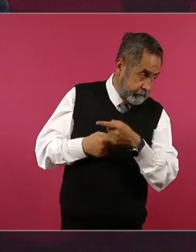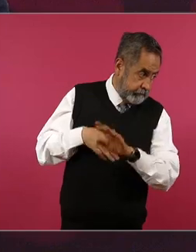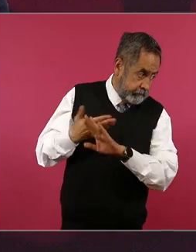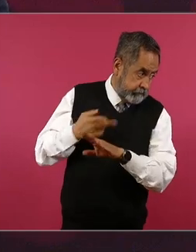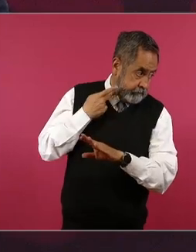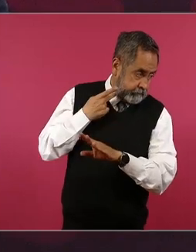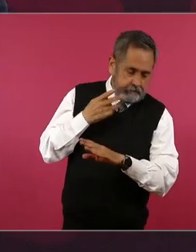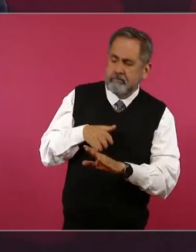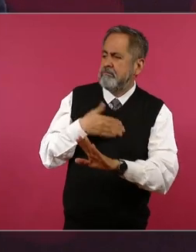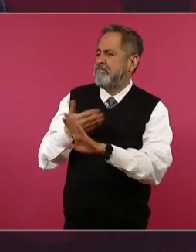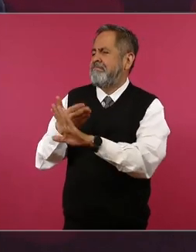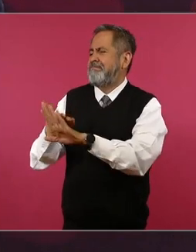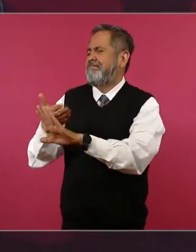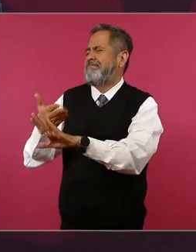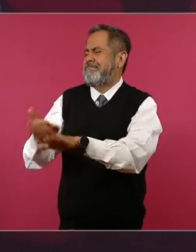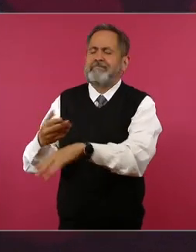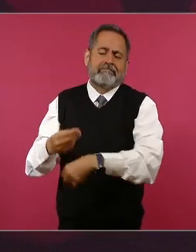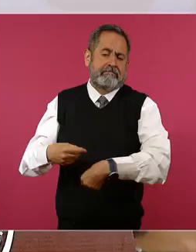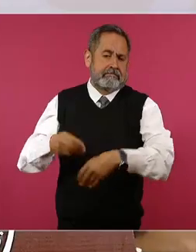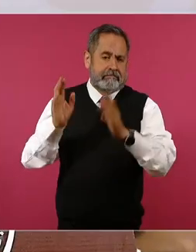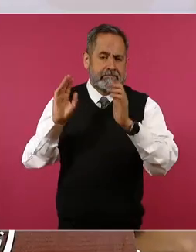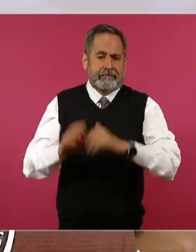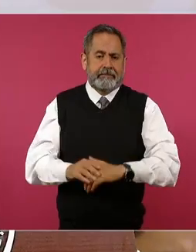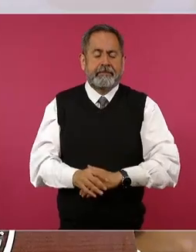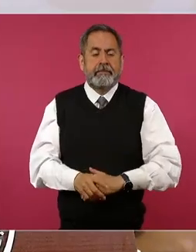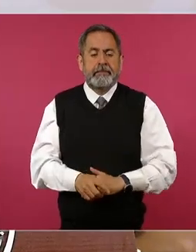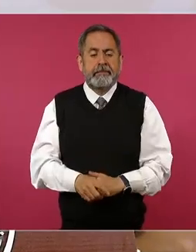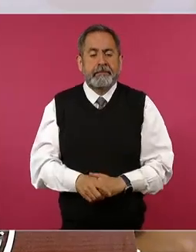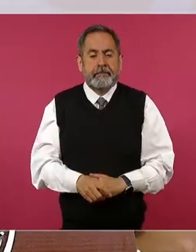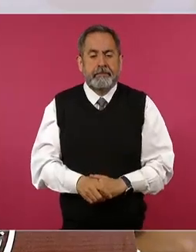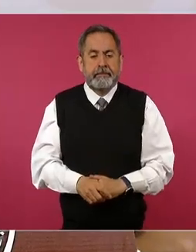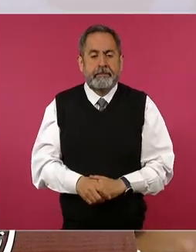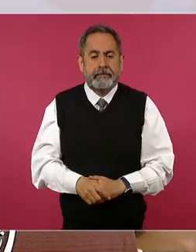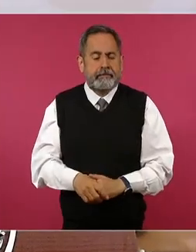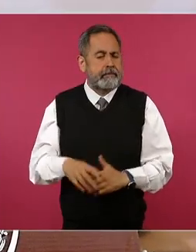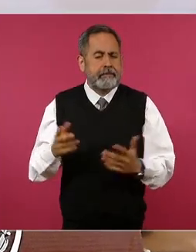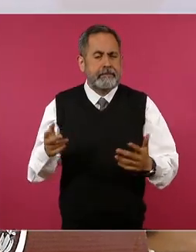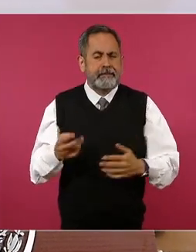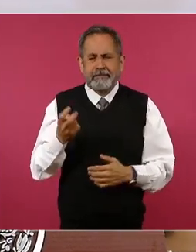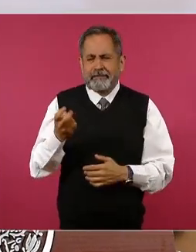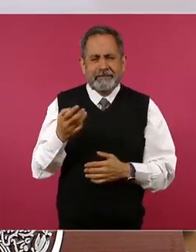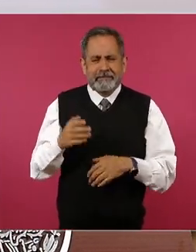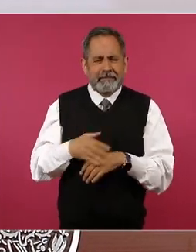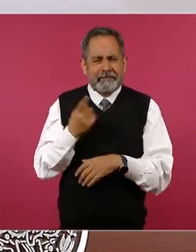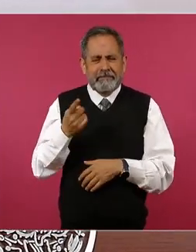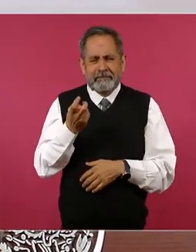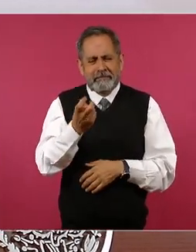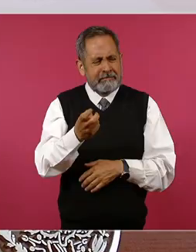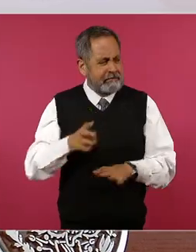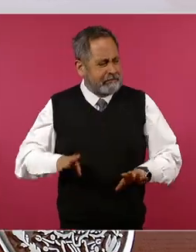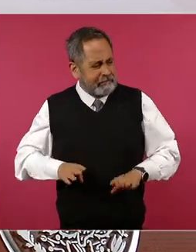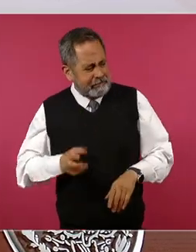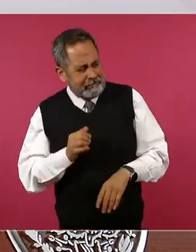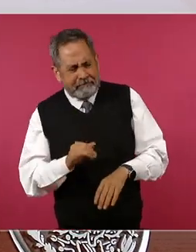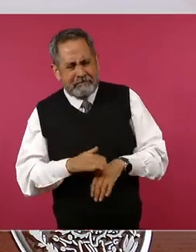por qué así esa actitud